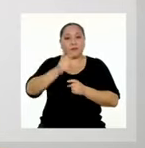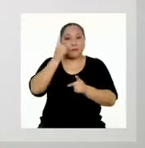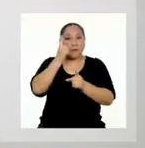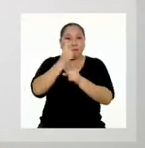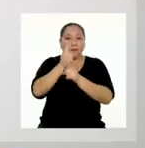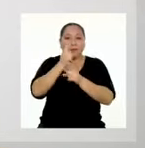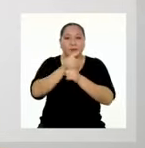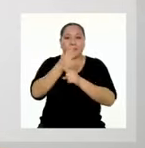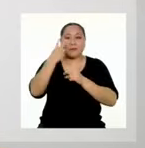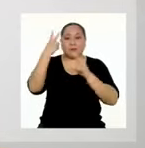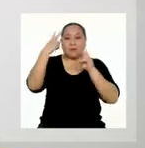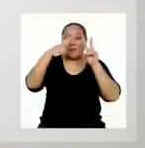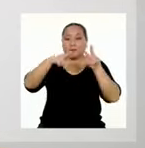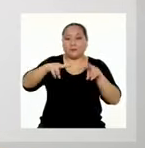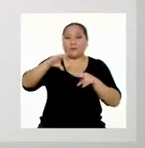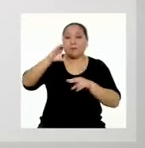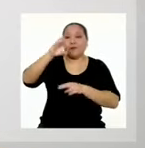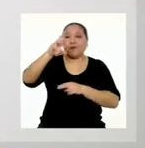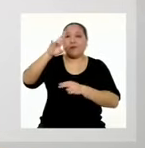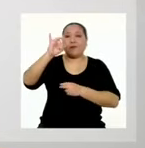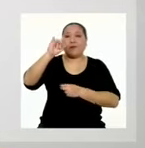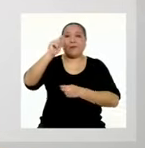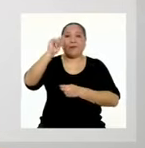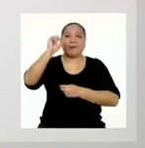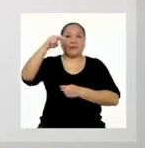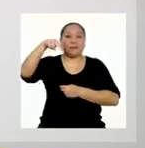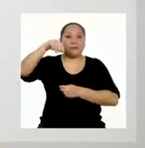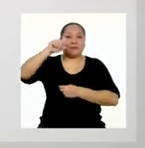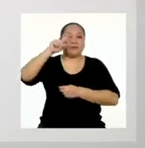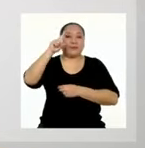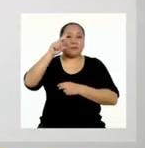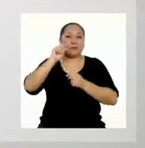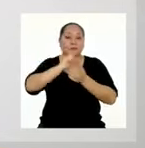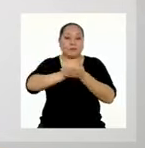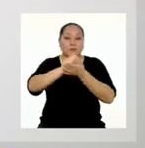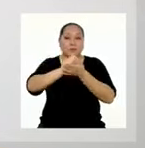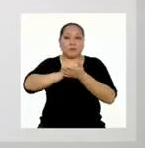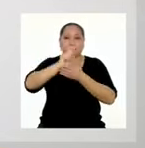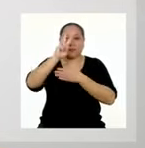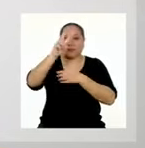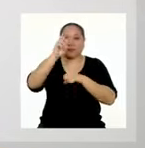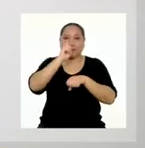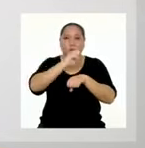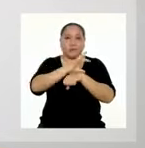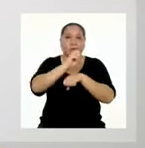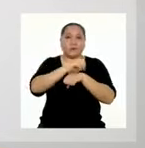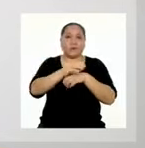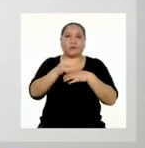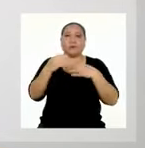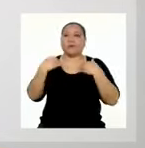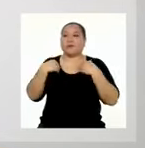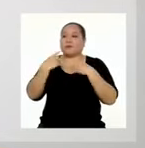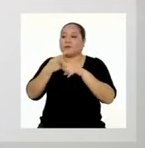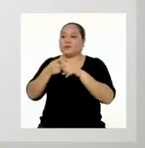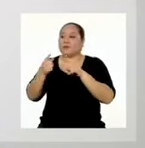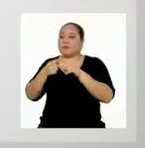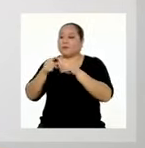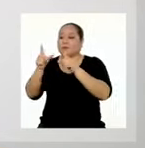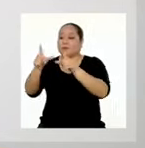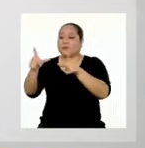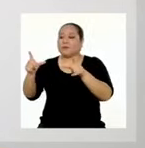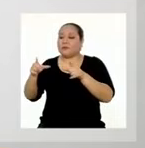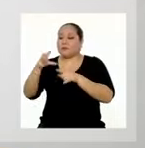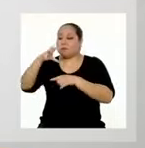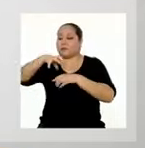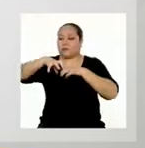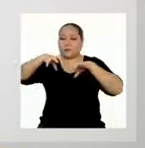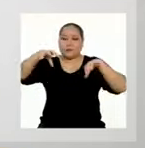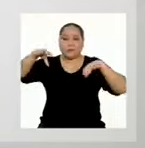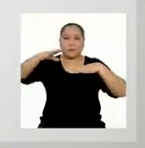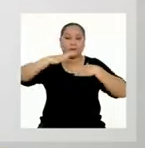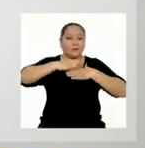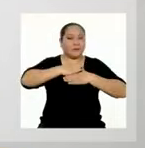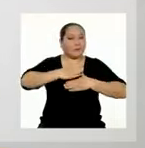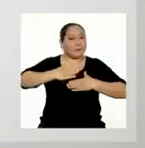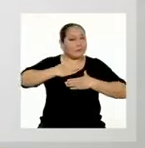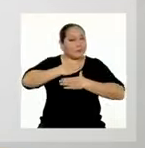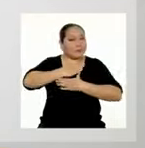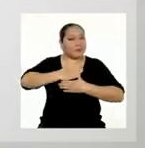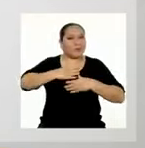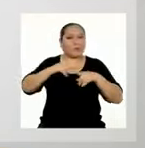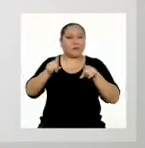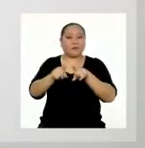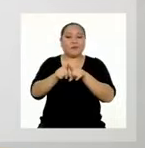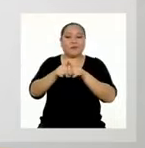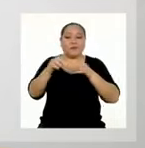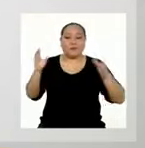específicamente Cristina ha escrito estas dos recomendaciones. Tener diversos espacios de recreación y promover